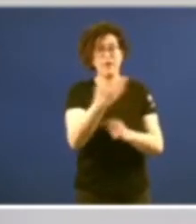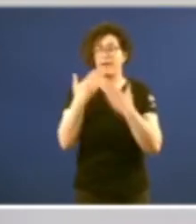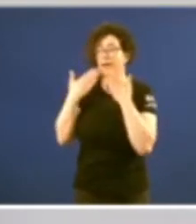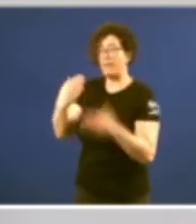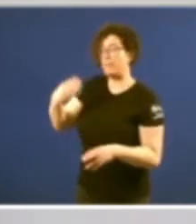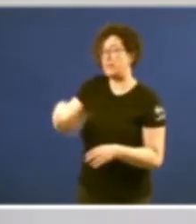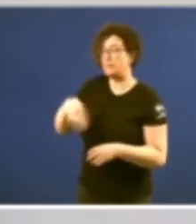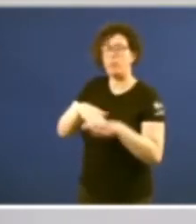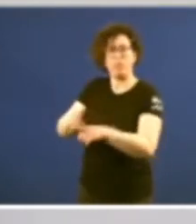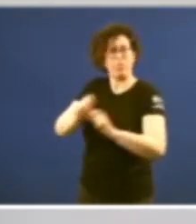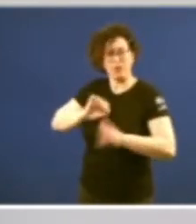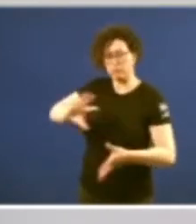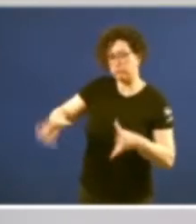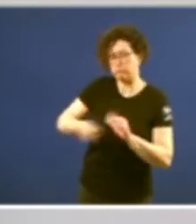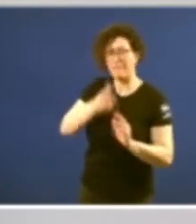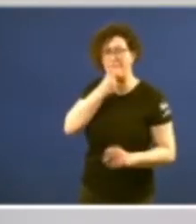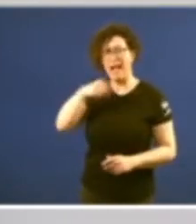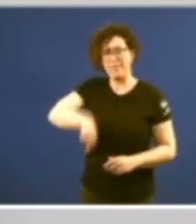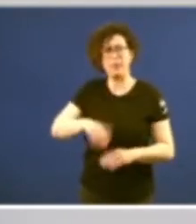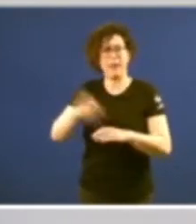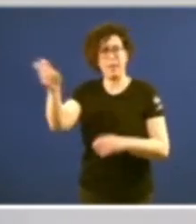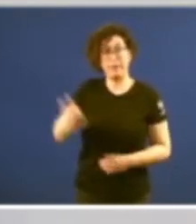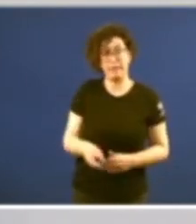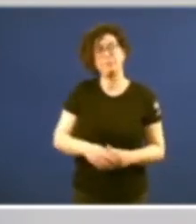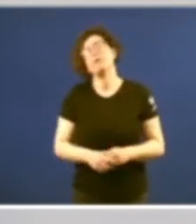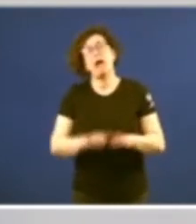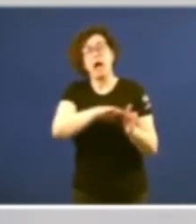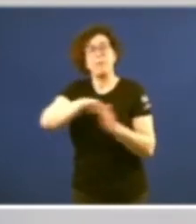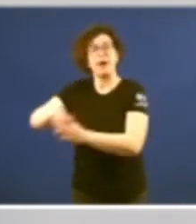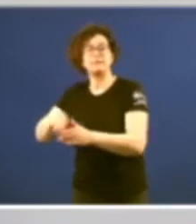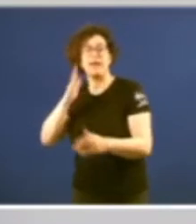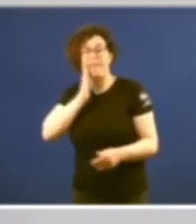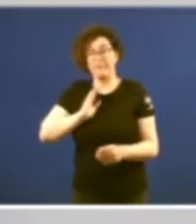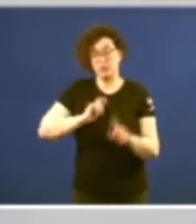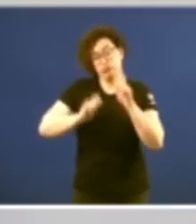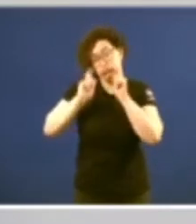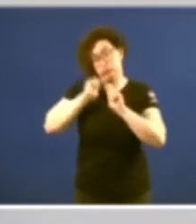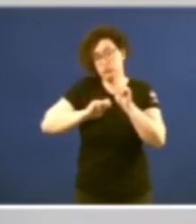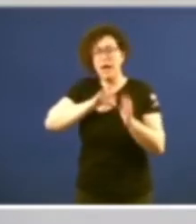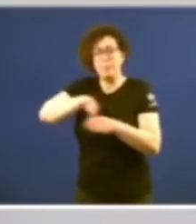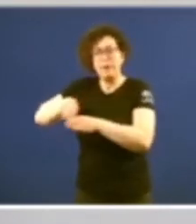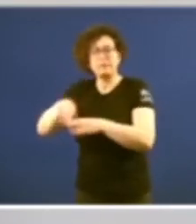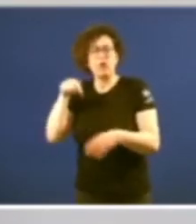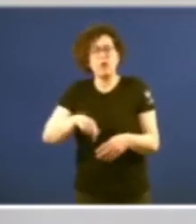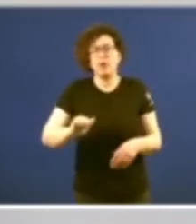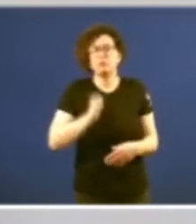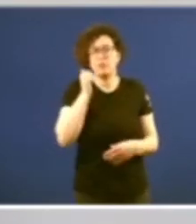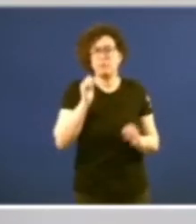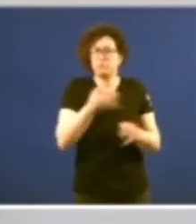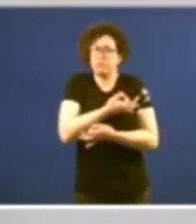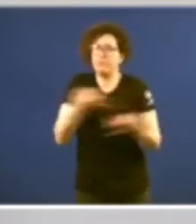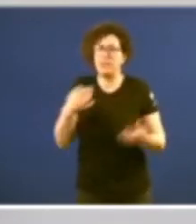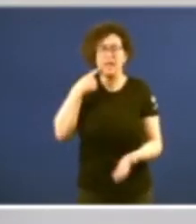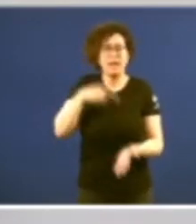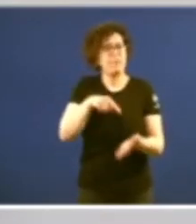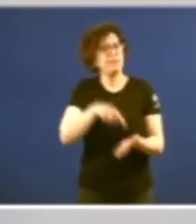por as súas facilidades para estar oxe aquí. Afectos a parte, este é unha ocasión propicia para reivindicar a